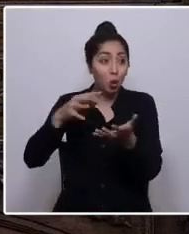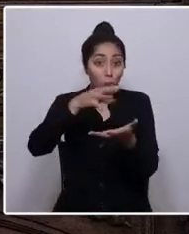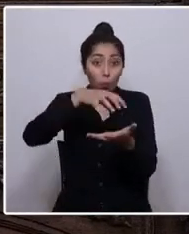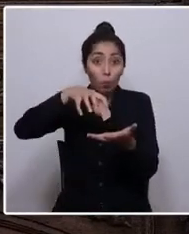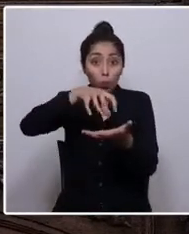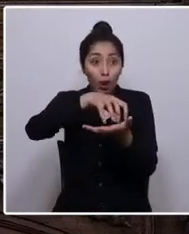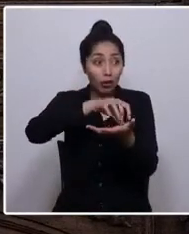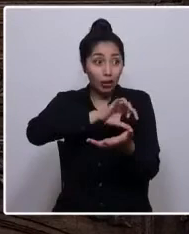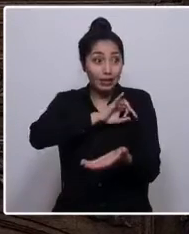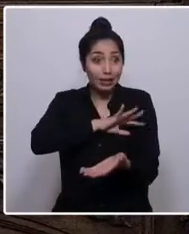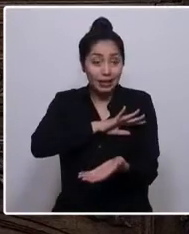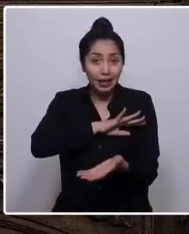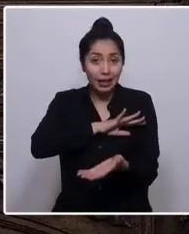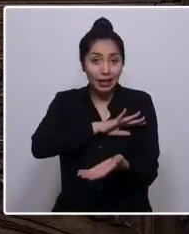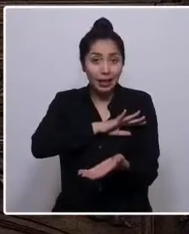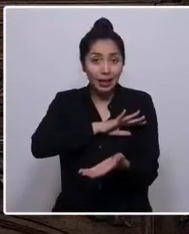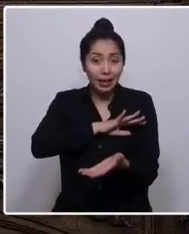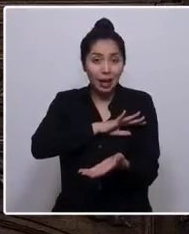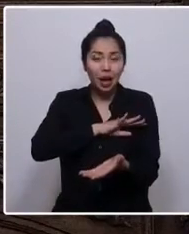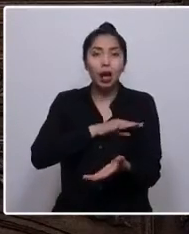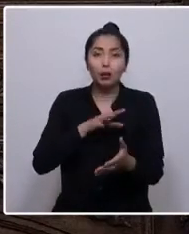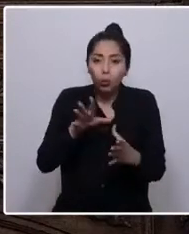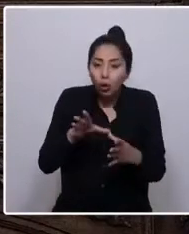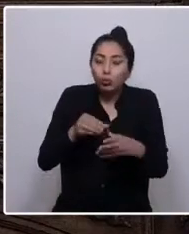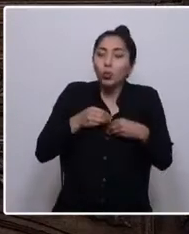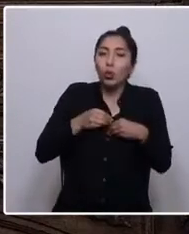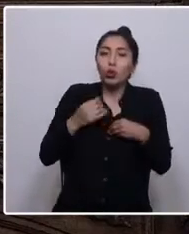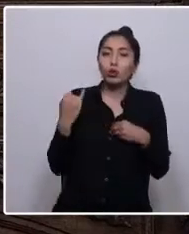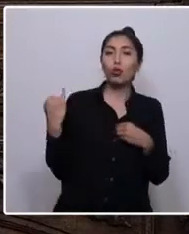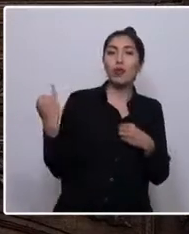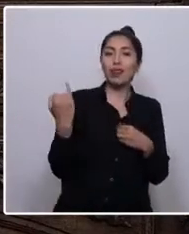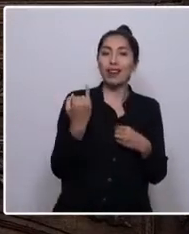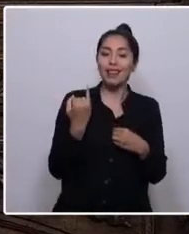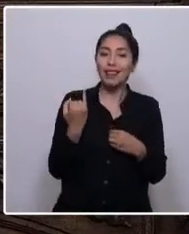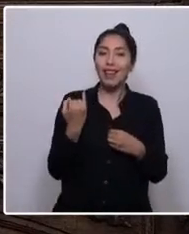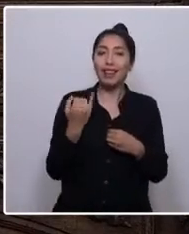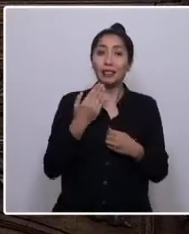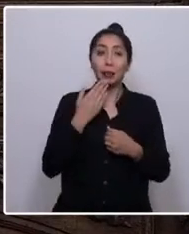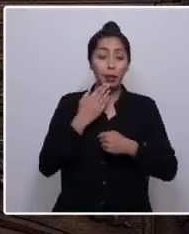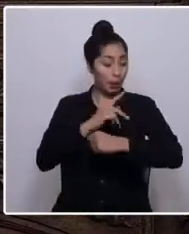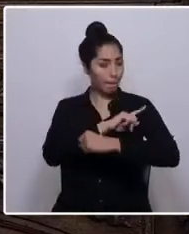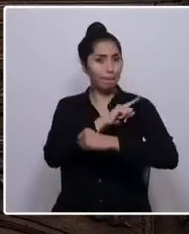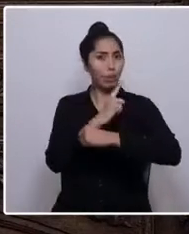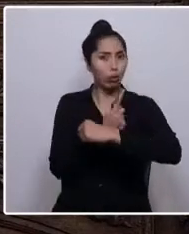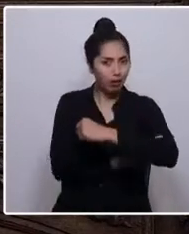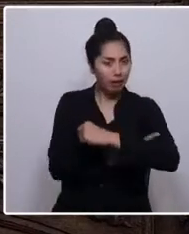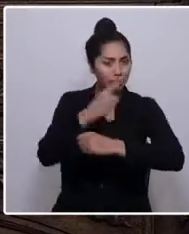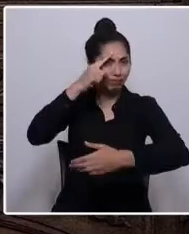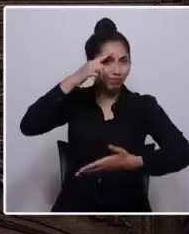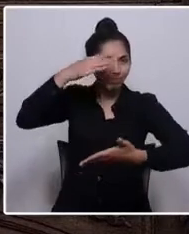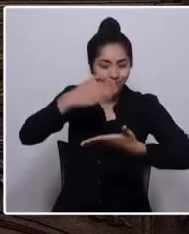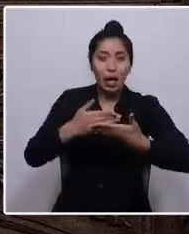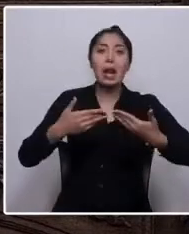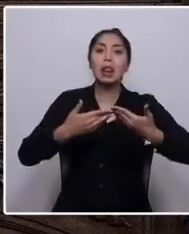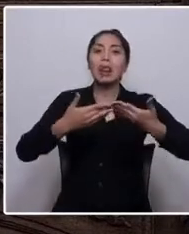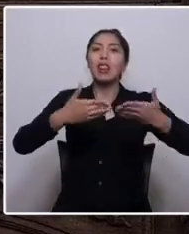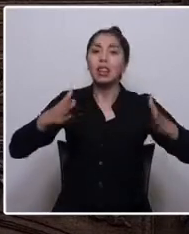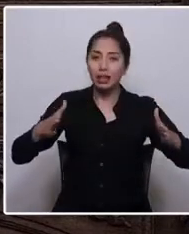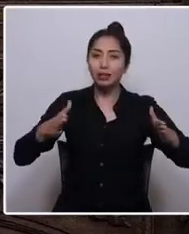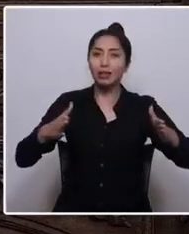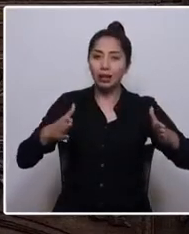en plenitud su soberanía, el poder decidir libremente su